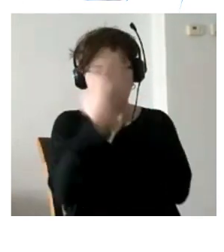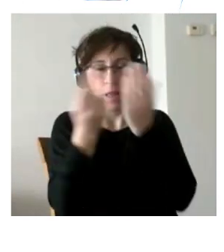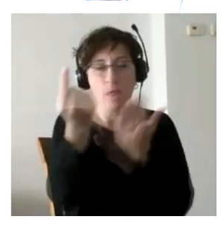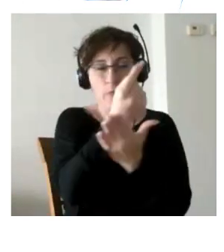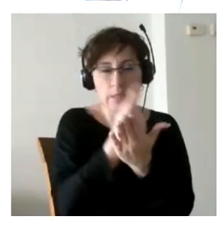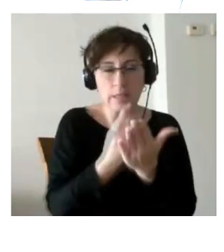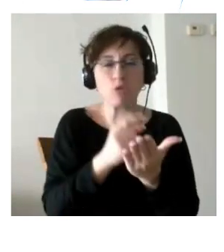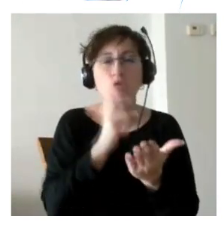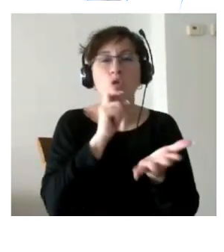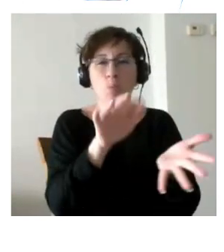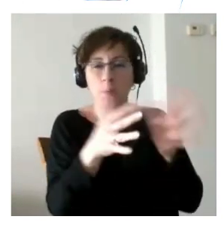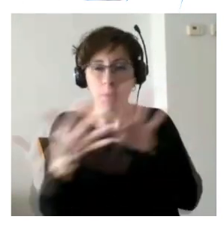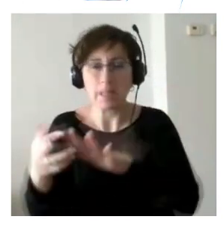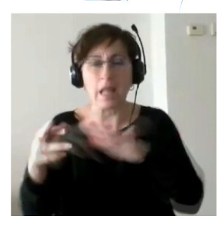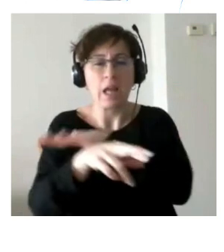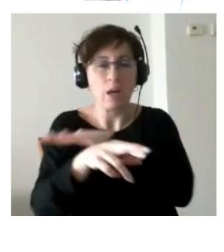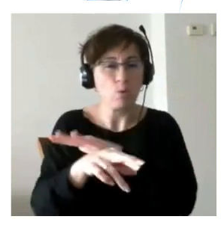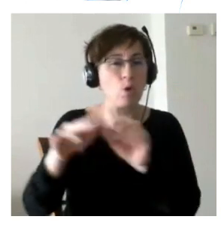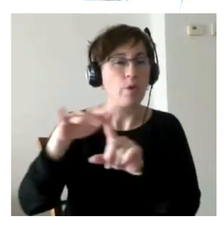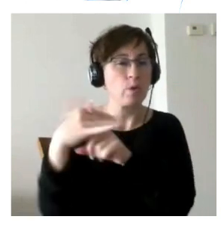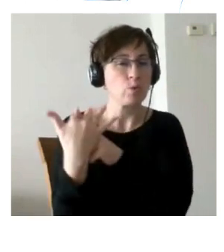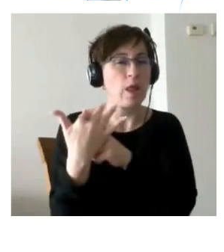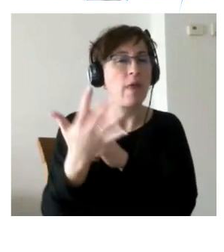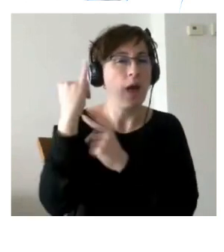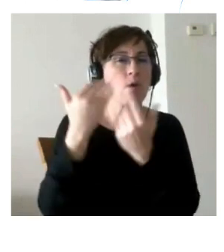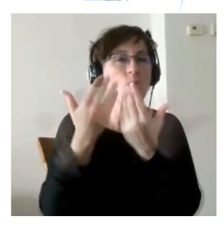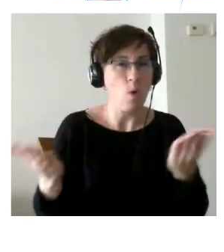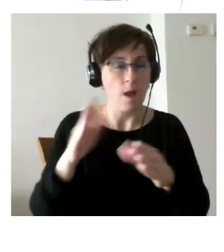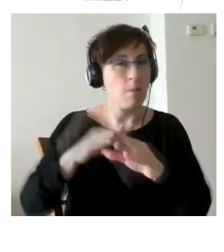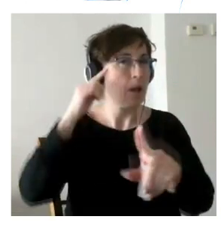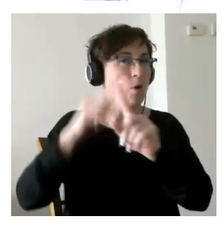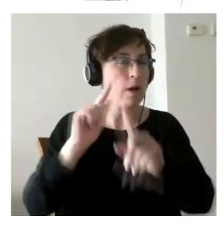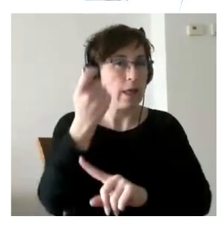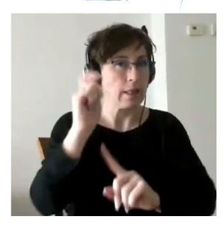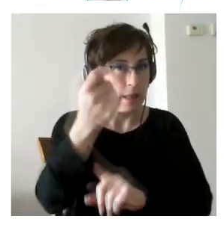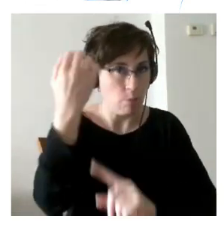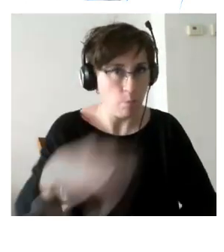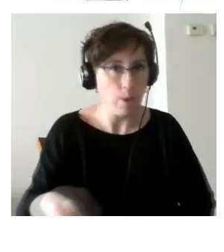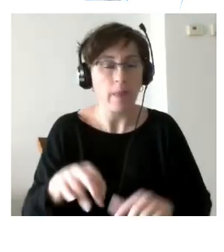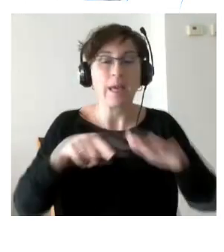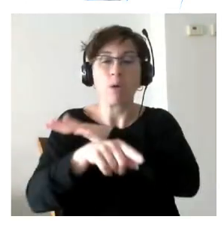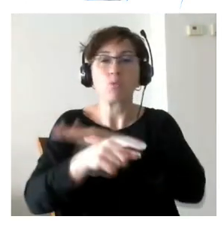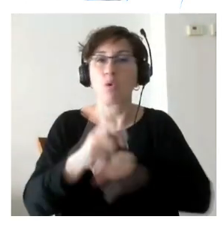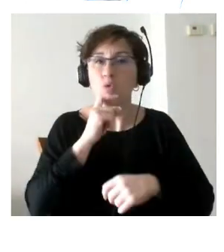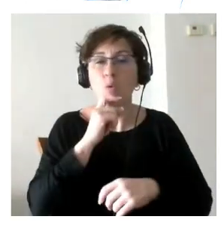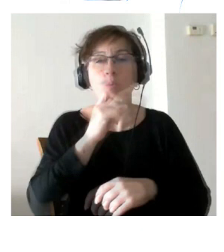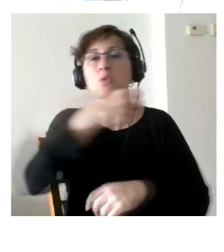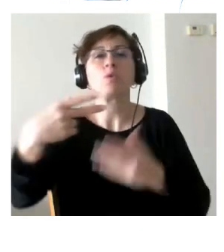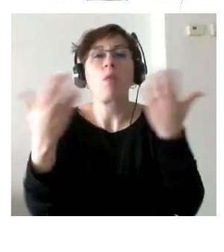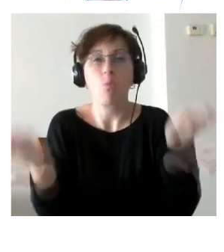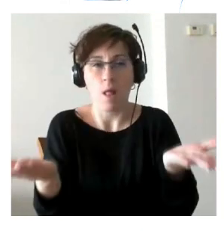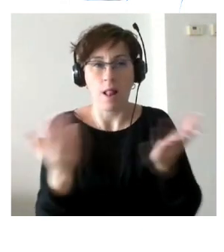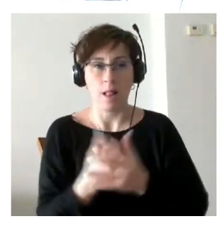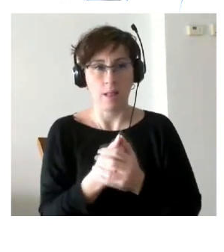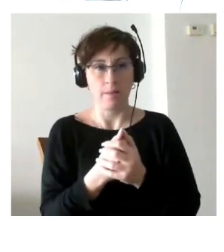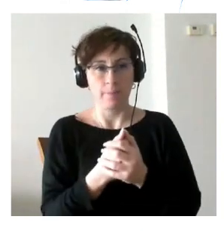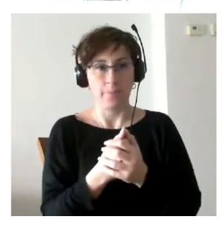implementaron qué recursos o qué circunstancias había disponibles para poder conseguir los objetivos cómo se ejecutó y también qué se obtuvo y tanto con